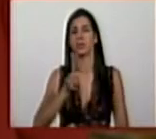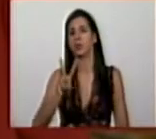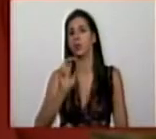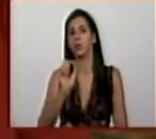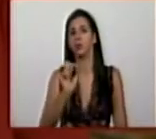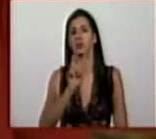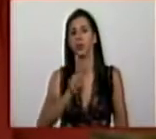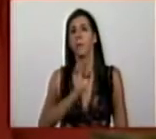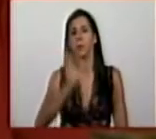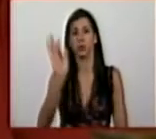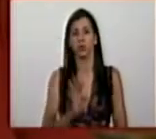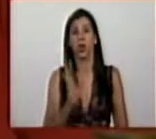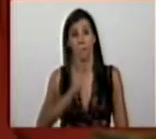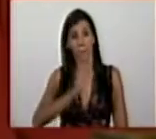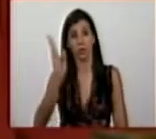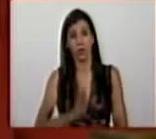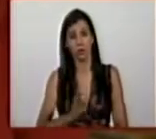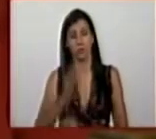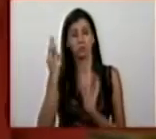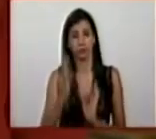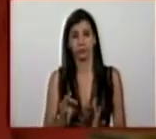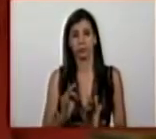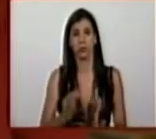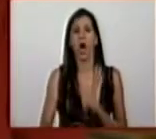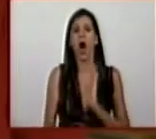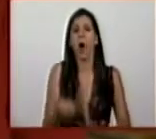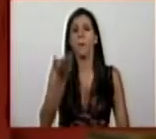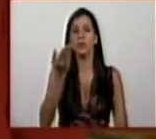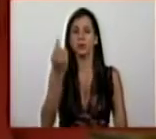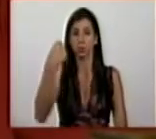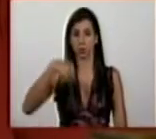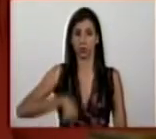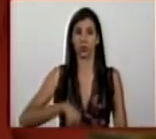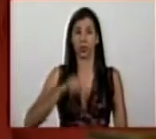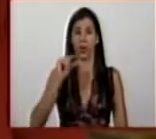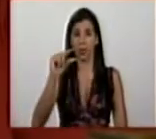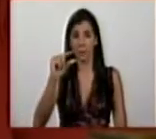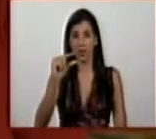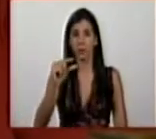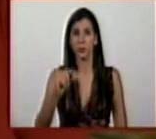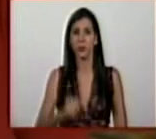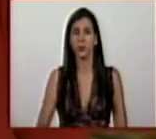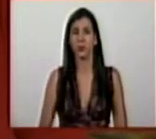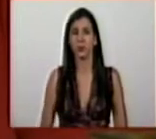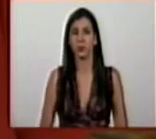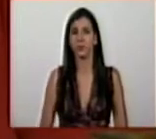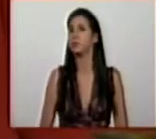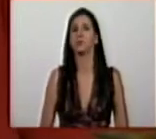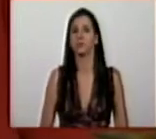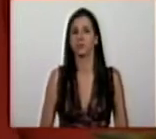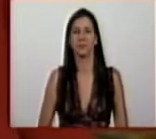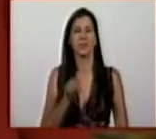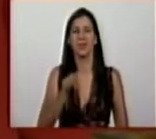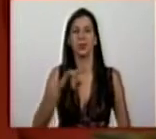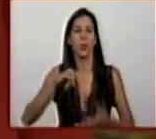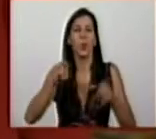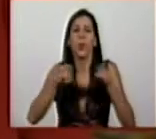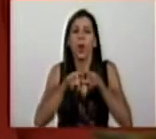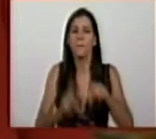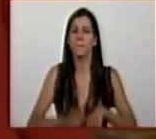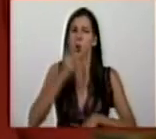.2%. Este incremento del salario mínimo nacional, que ha sido una política